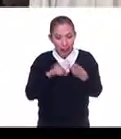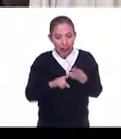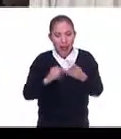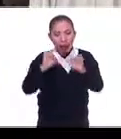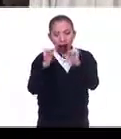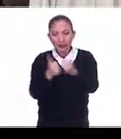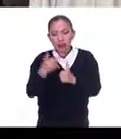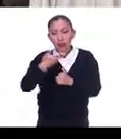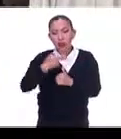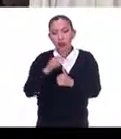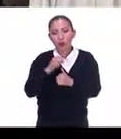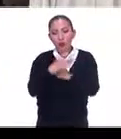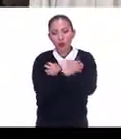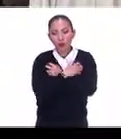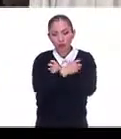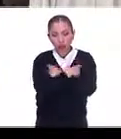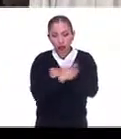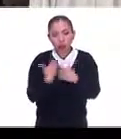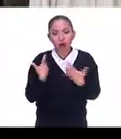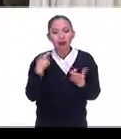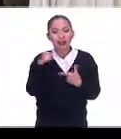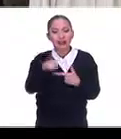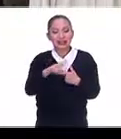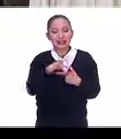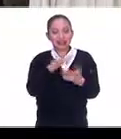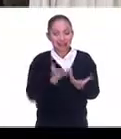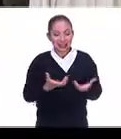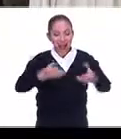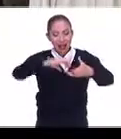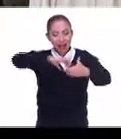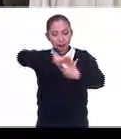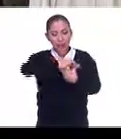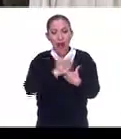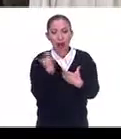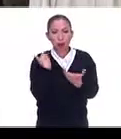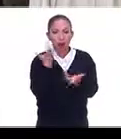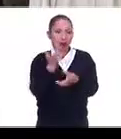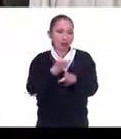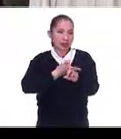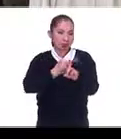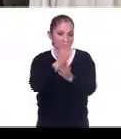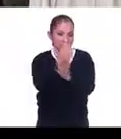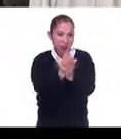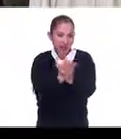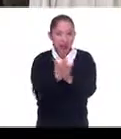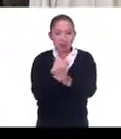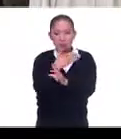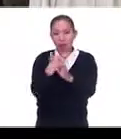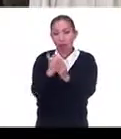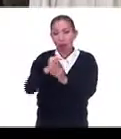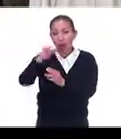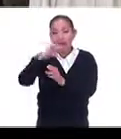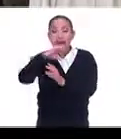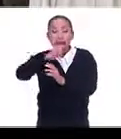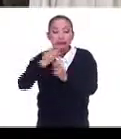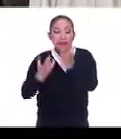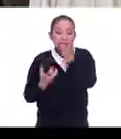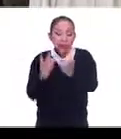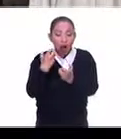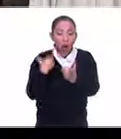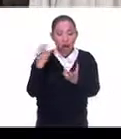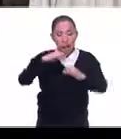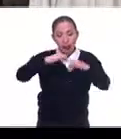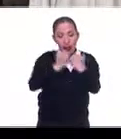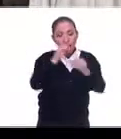arte huichol, cerámica de baja temperatura, cerámica de media y de alta, cerámica decorativa,